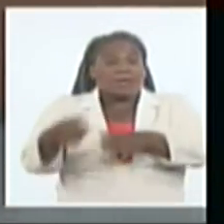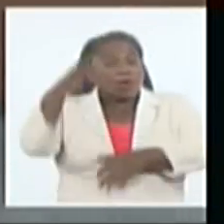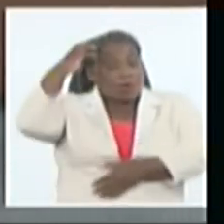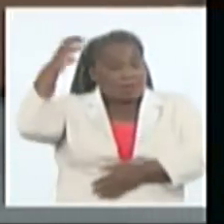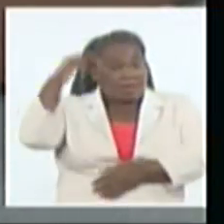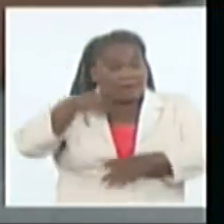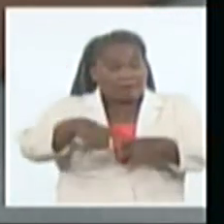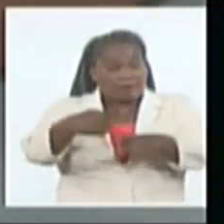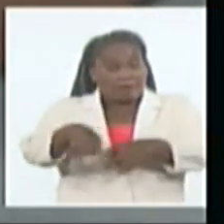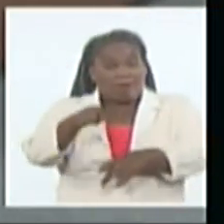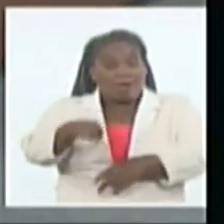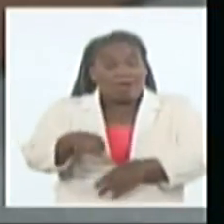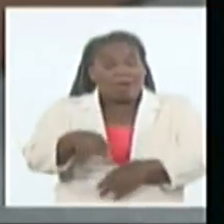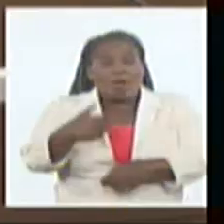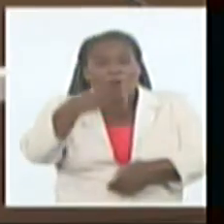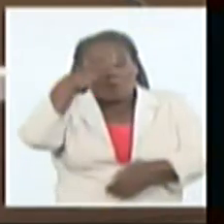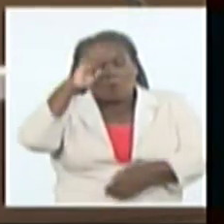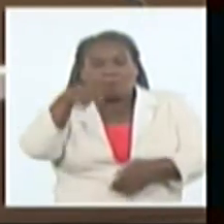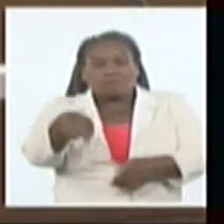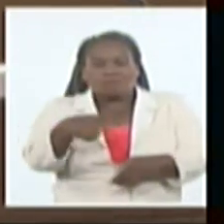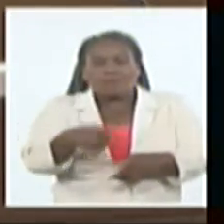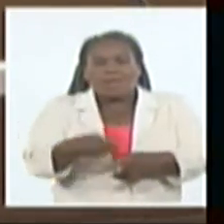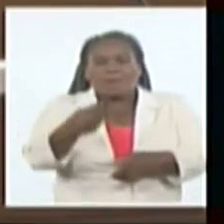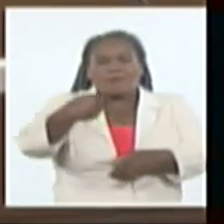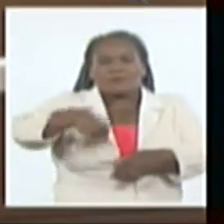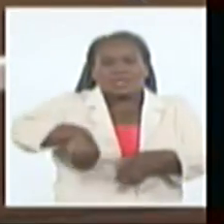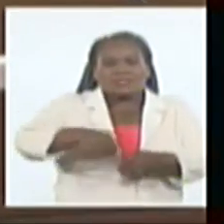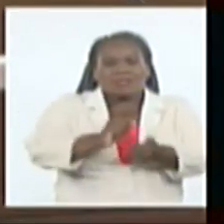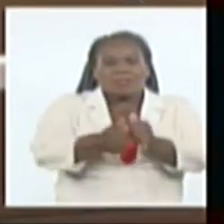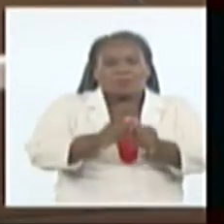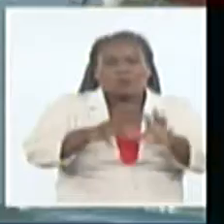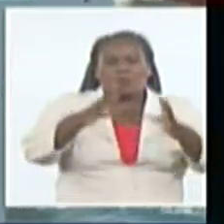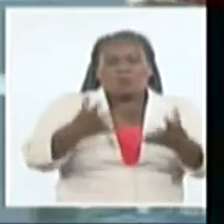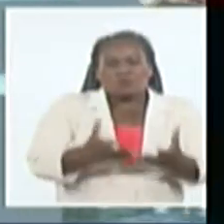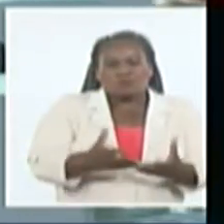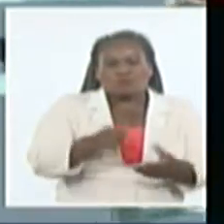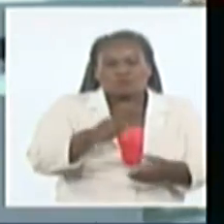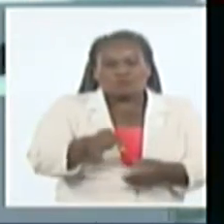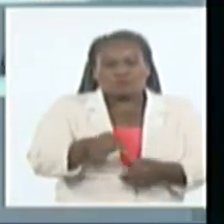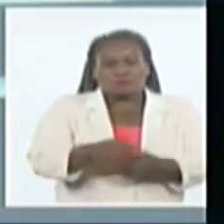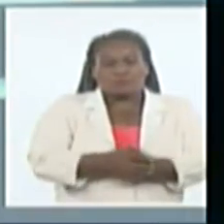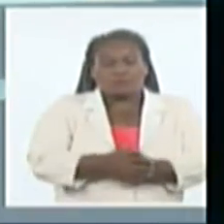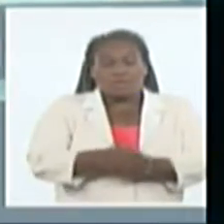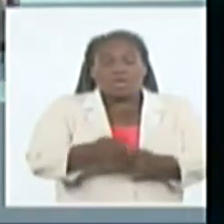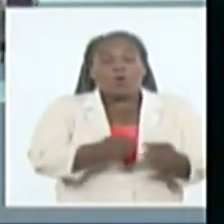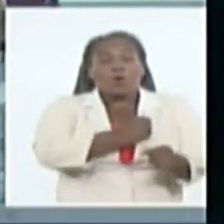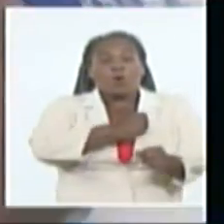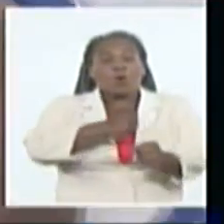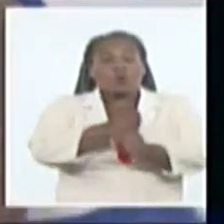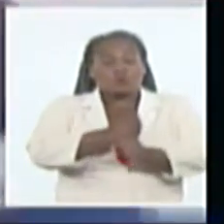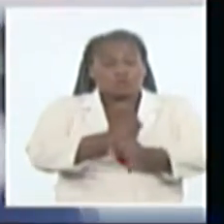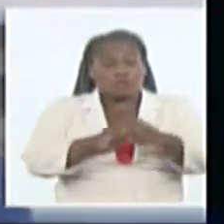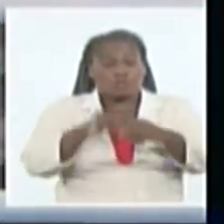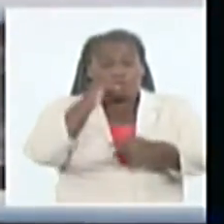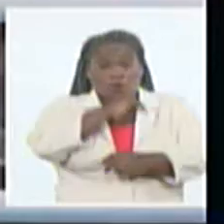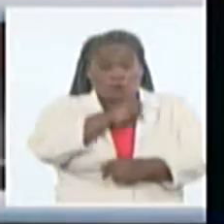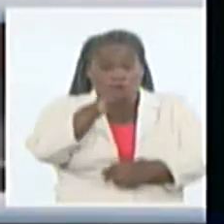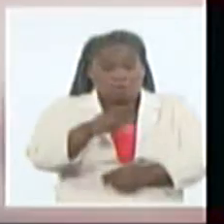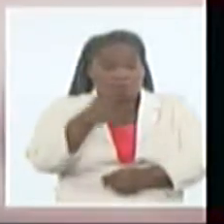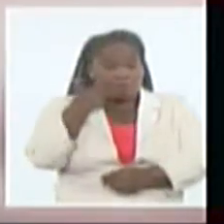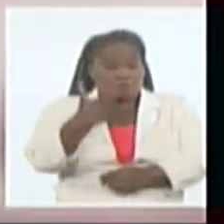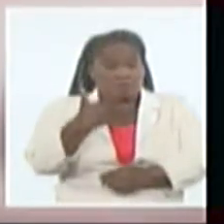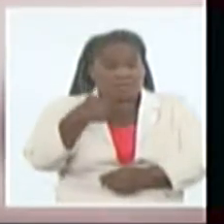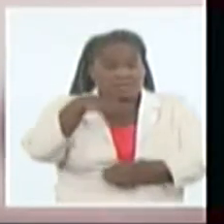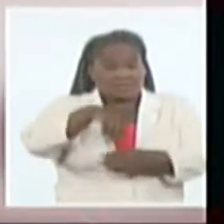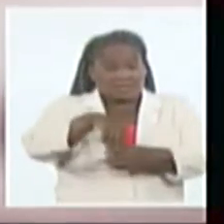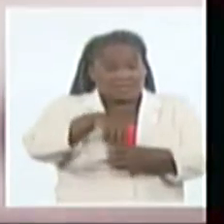frente a la escalada de mercantilización del deporte en el mundo, el uso de tecnologías de punta en la preparación deportiva y el impacto